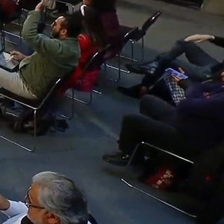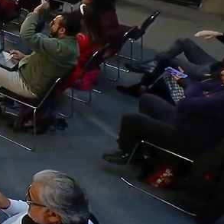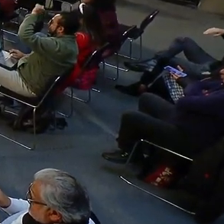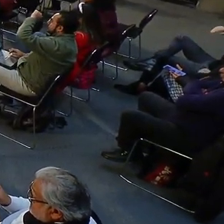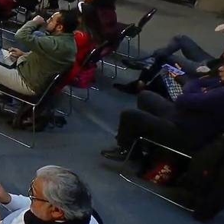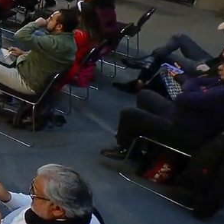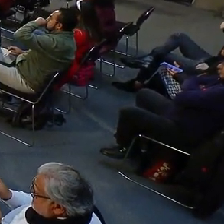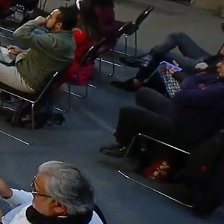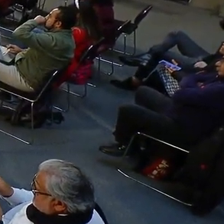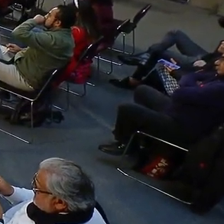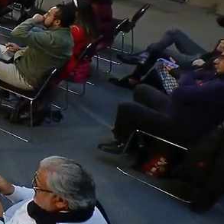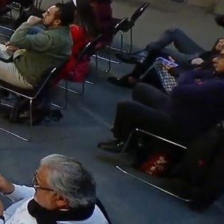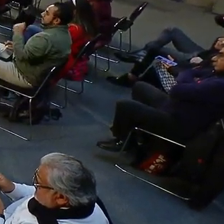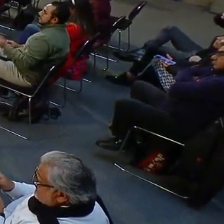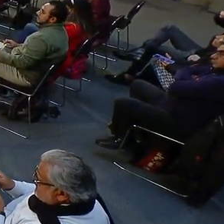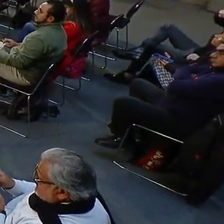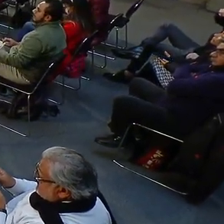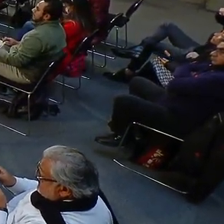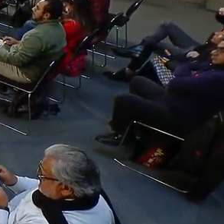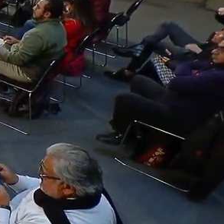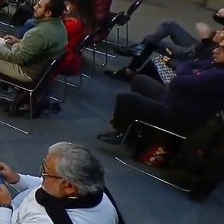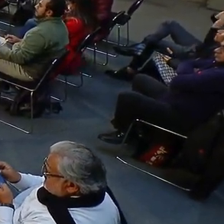A ver, el cuestionario rápido.